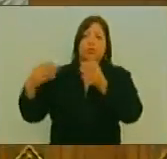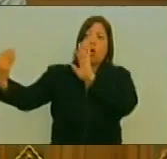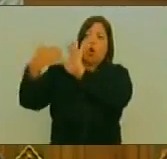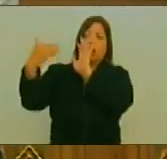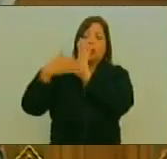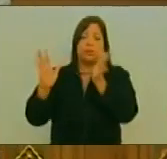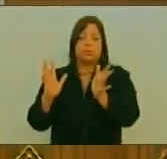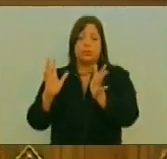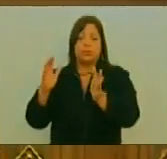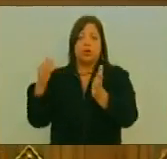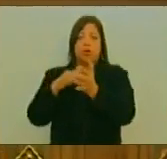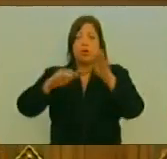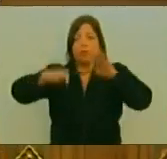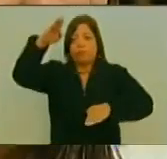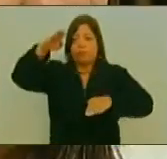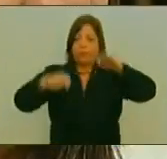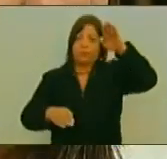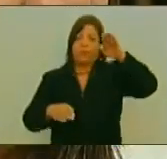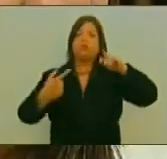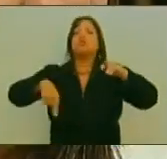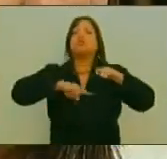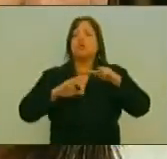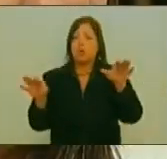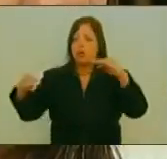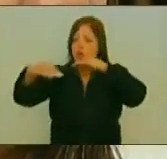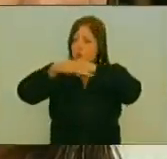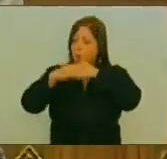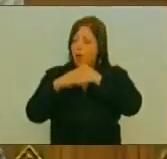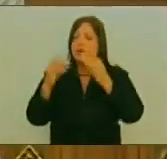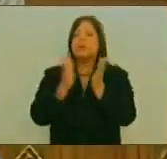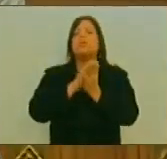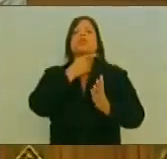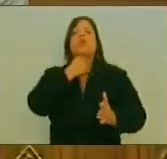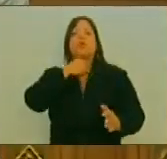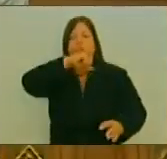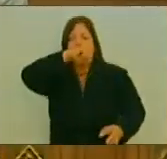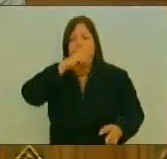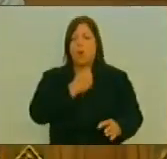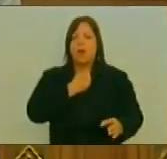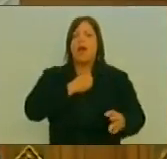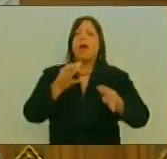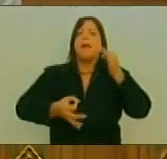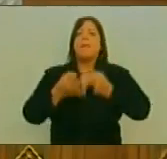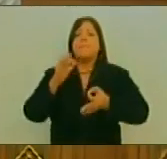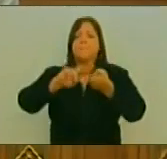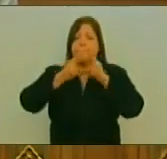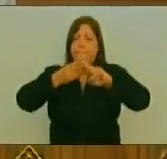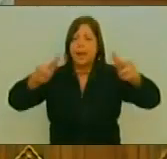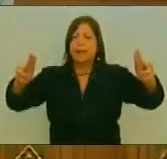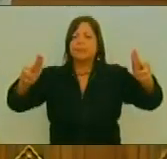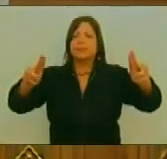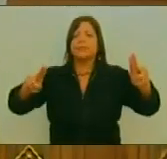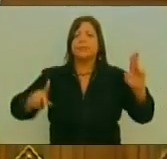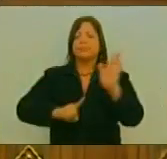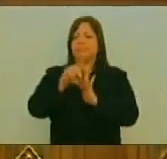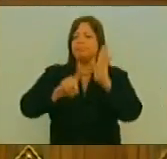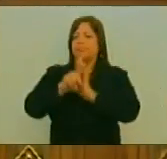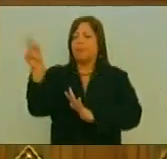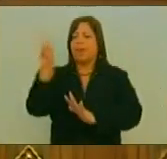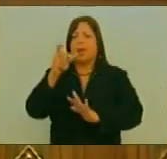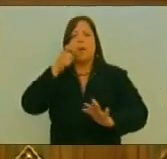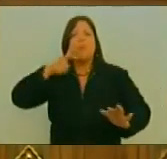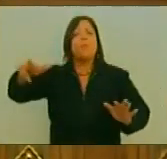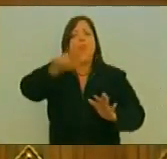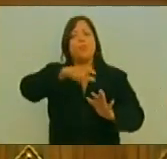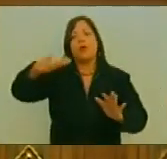lucha Contra la desigualdad Y por eso Nosotros somos militantes Y combatientes De la paz Y de la prosperidad Del pueblo venezolano